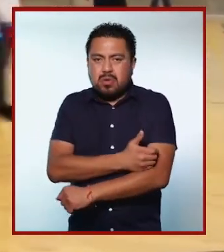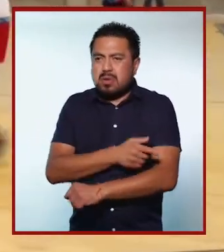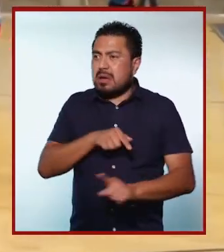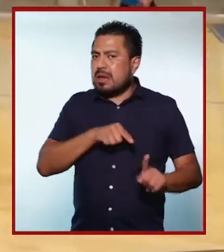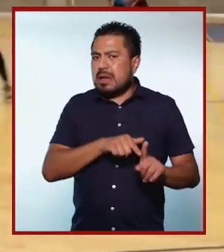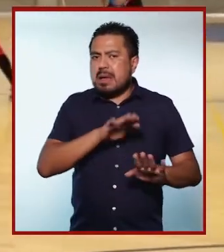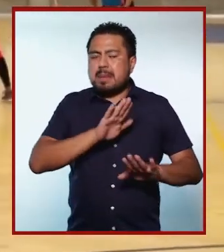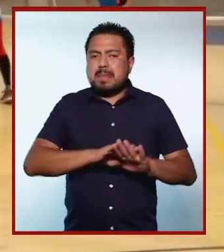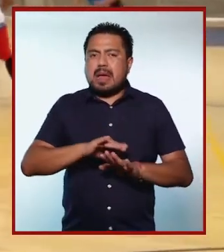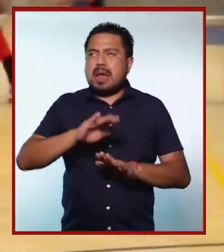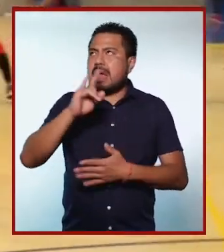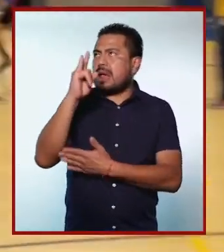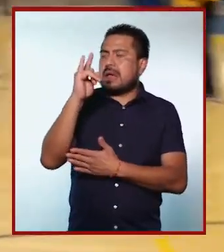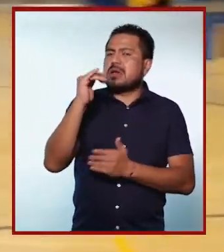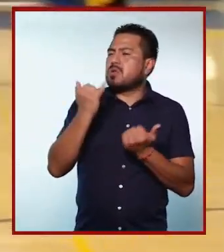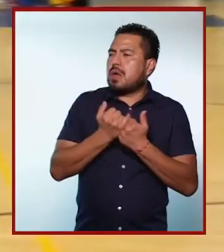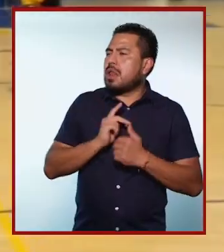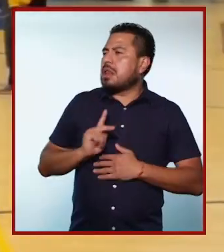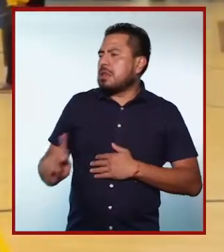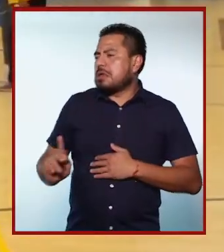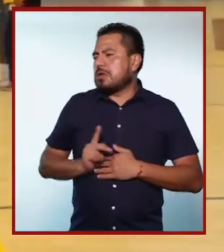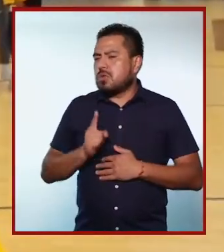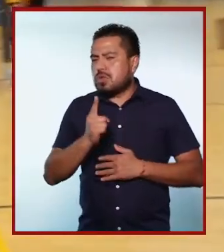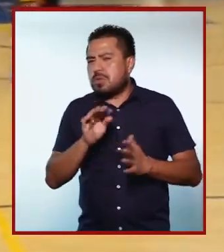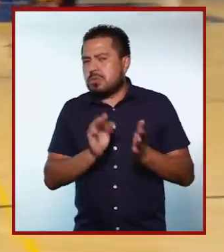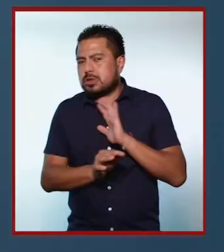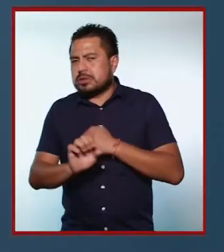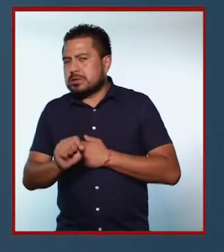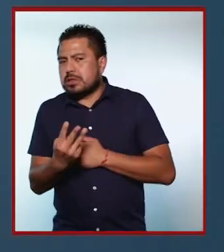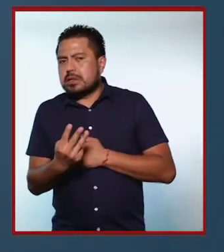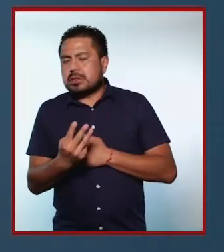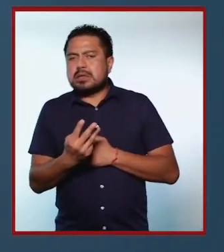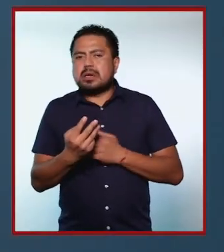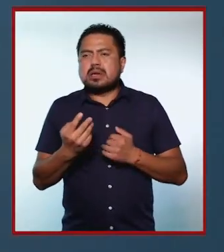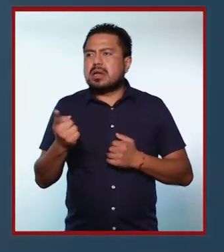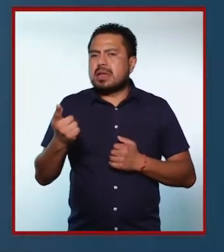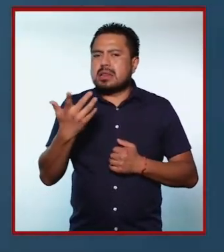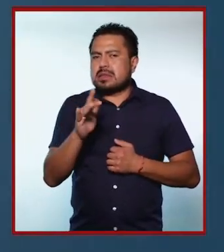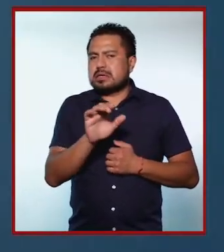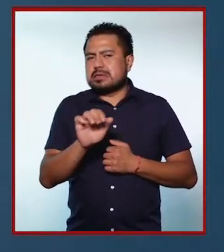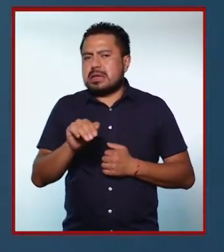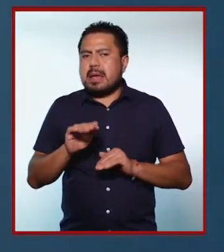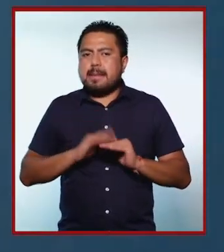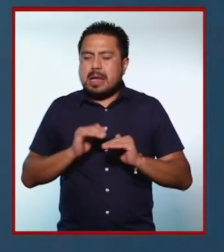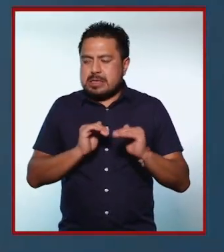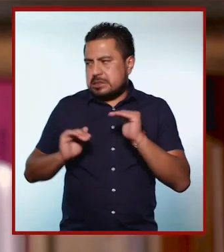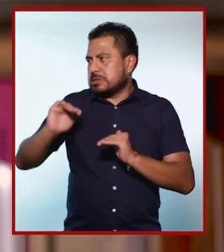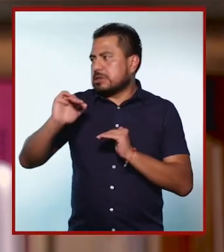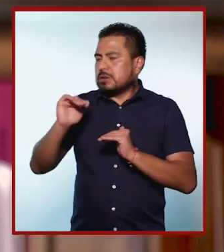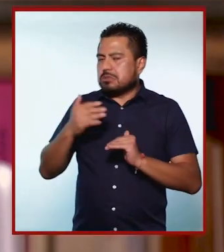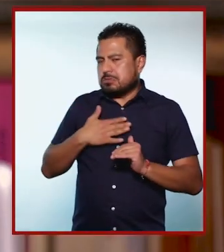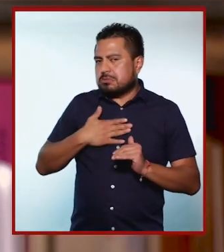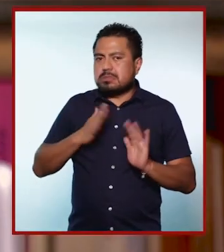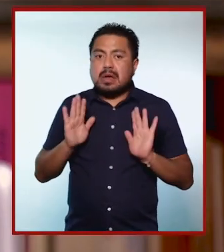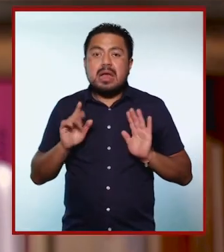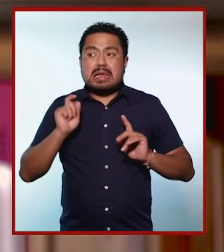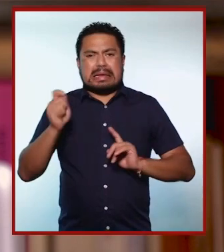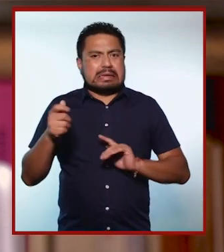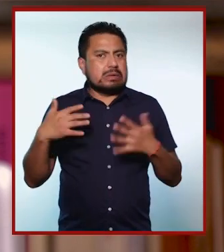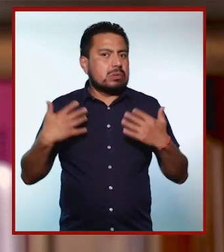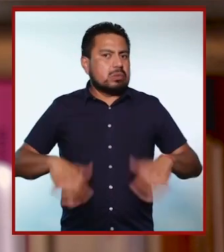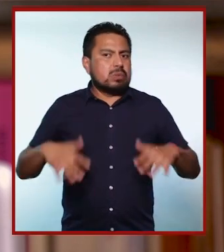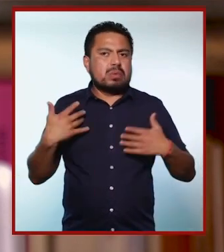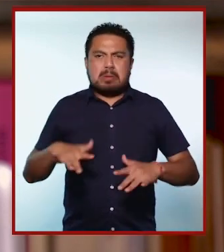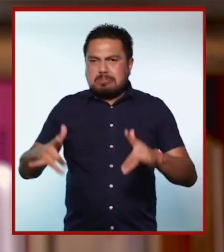compañera que no era mucho más alta que yo, o medía más o menos como 1.63, bueno, tenía 10 centímetros más que yo, ¿no? Y